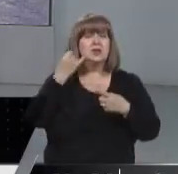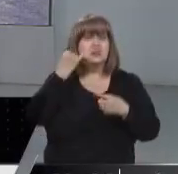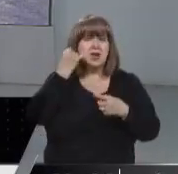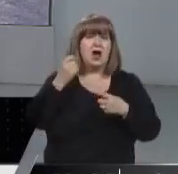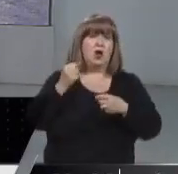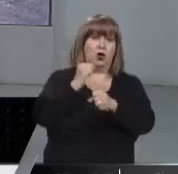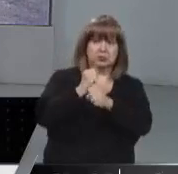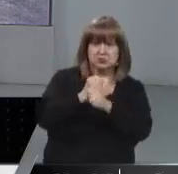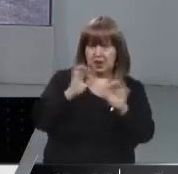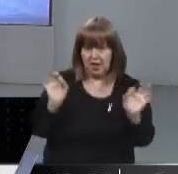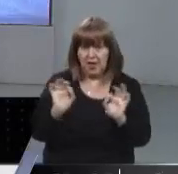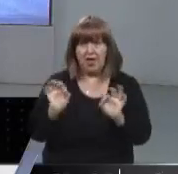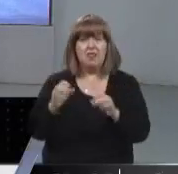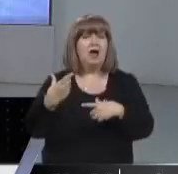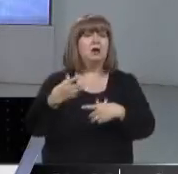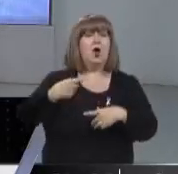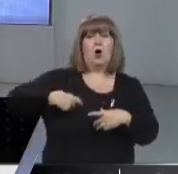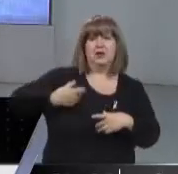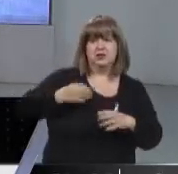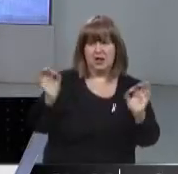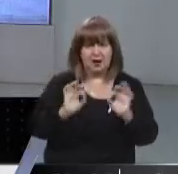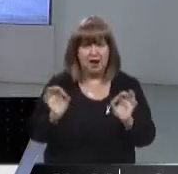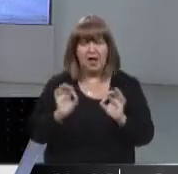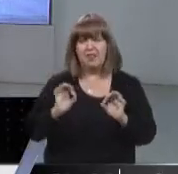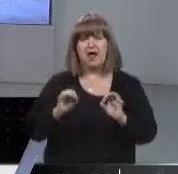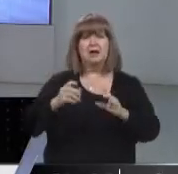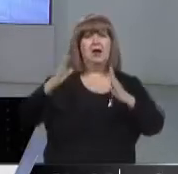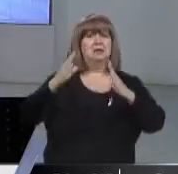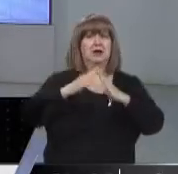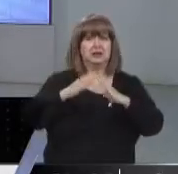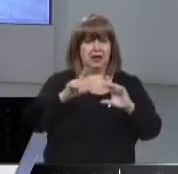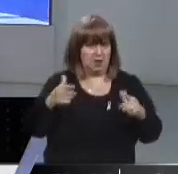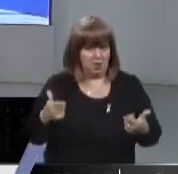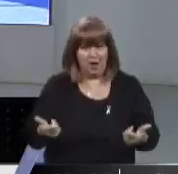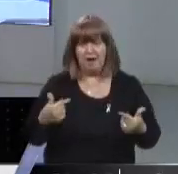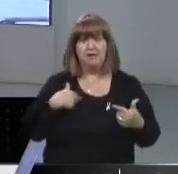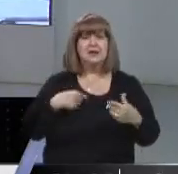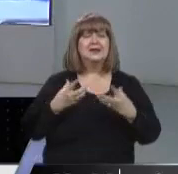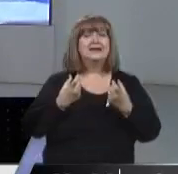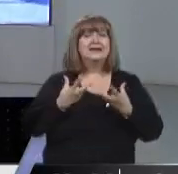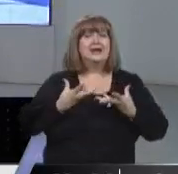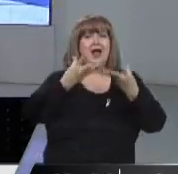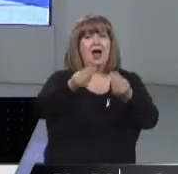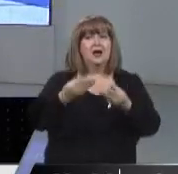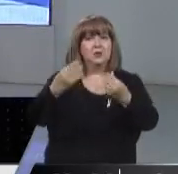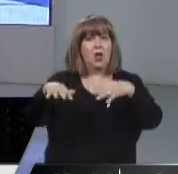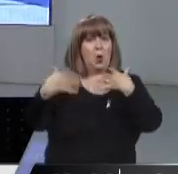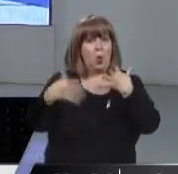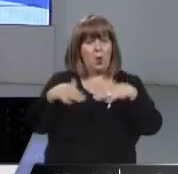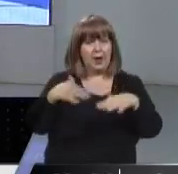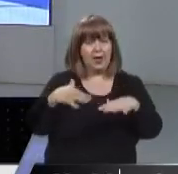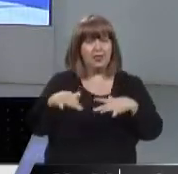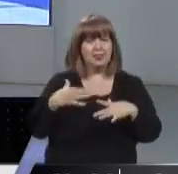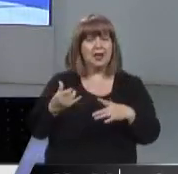del sistema, los que no tienen trabajo, no tienen otra ayuda, no tienen propiedades, necesitan una ayuda con un componente